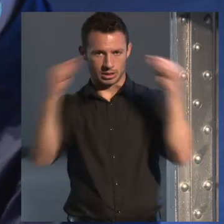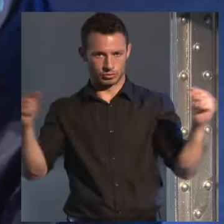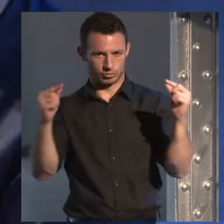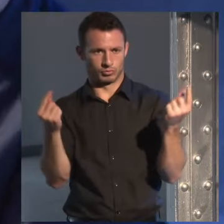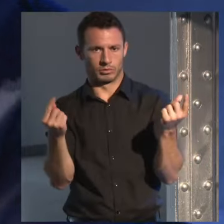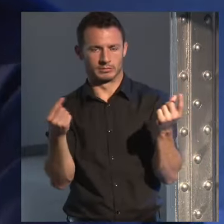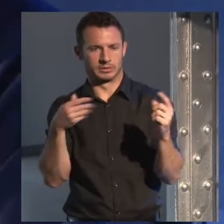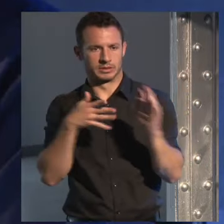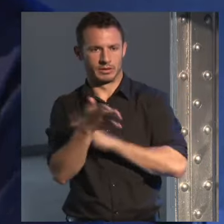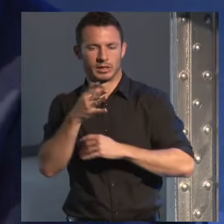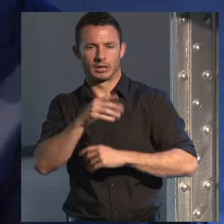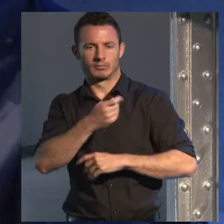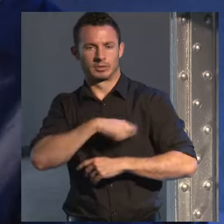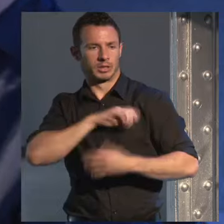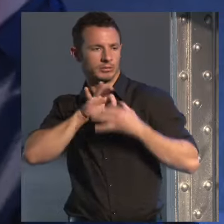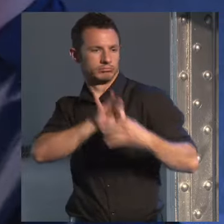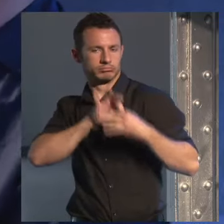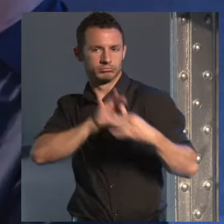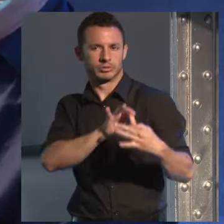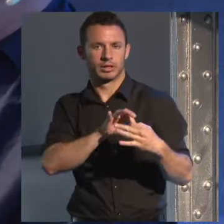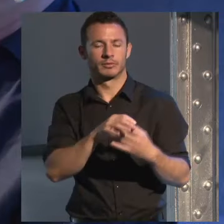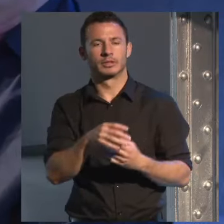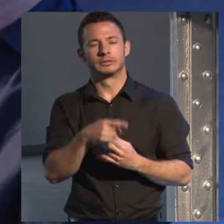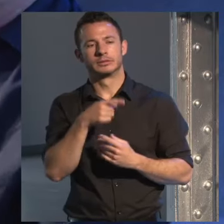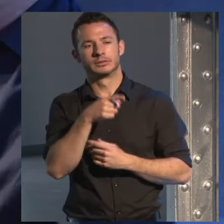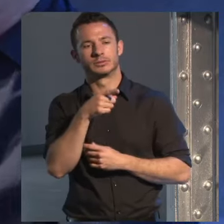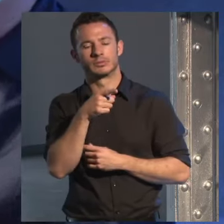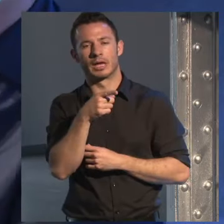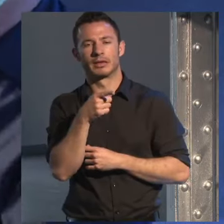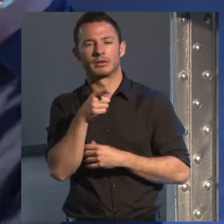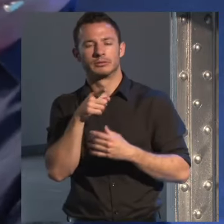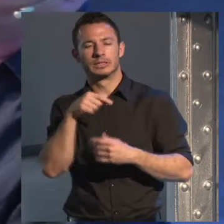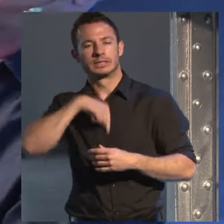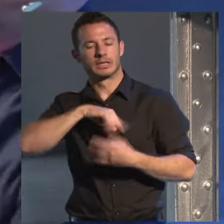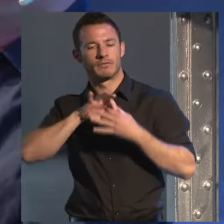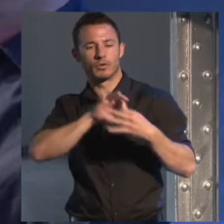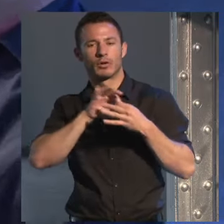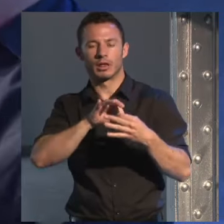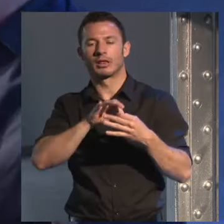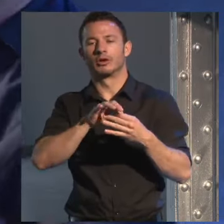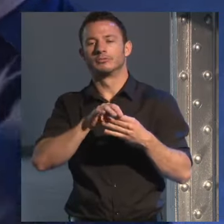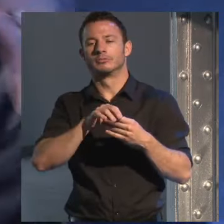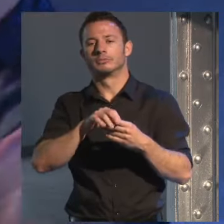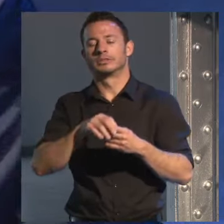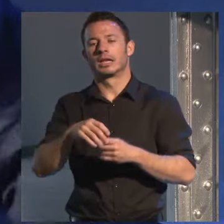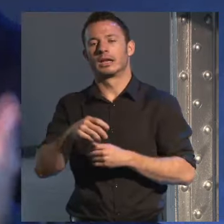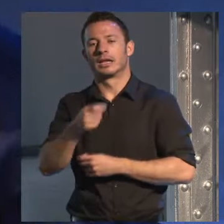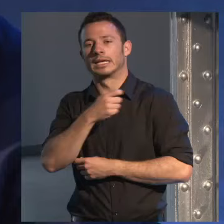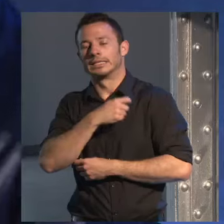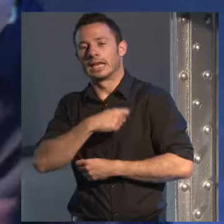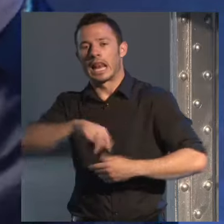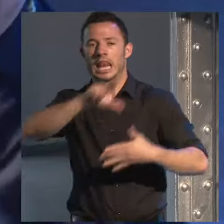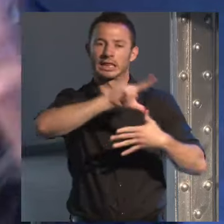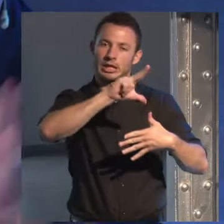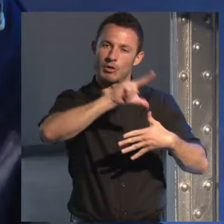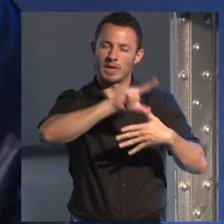¿qué relación mantienes tú con claro voy a decir Latinoamérica porque no es justo es que a veces aquí desde España hablamos de Latinoamérica como si fuera un único